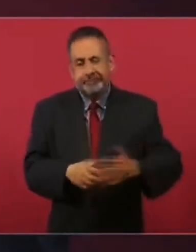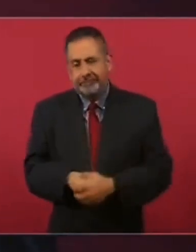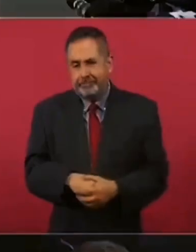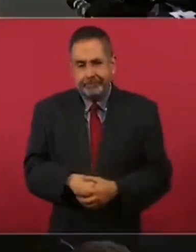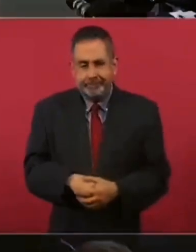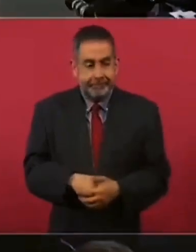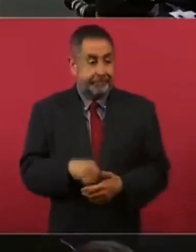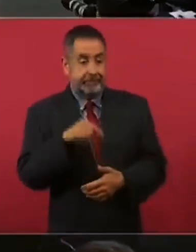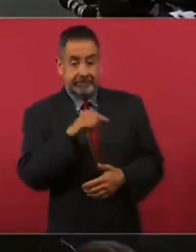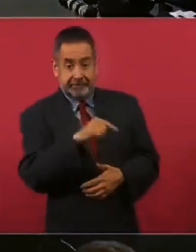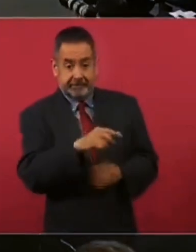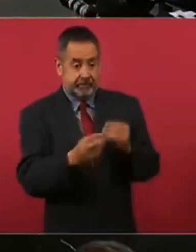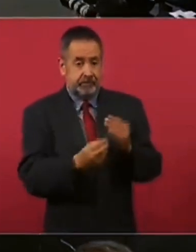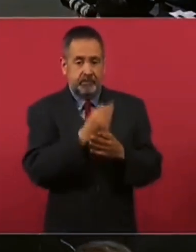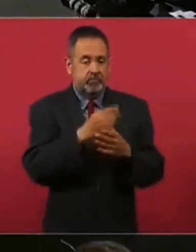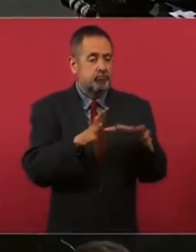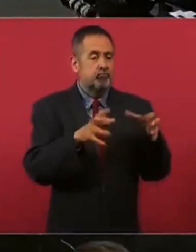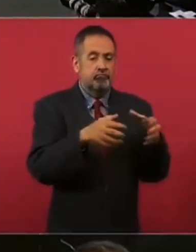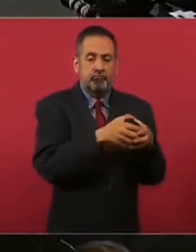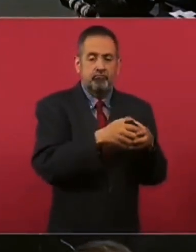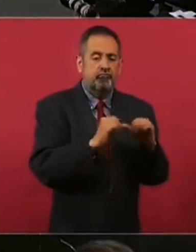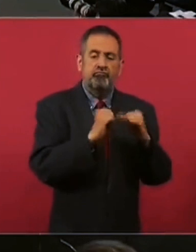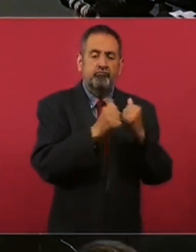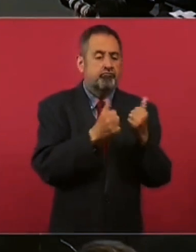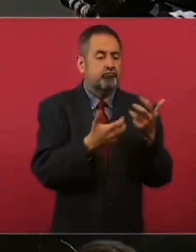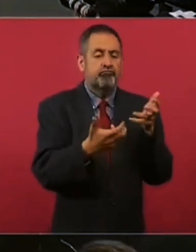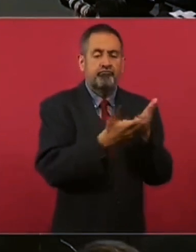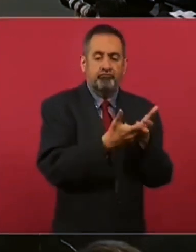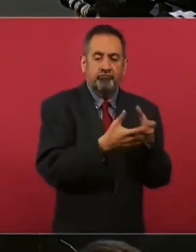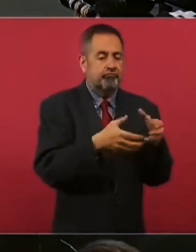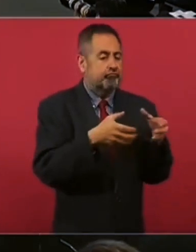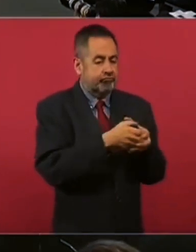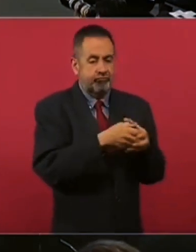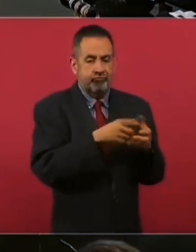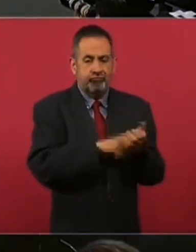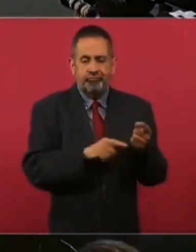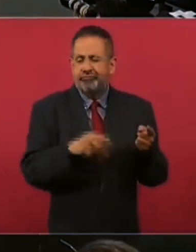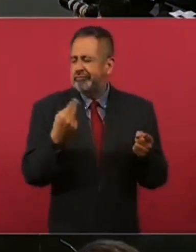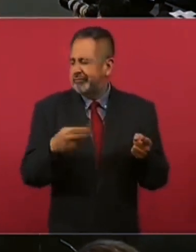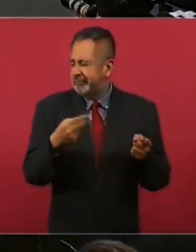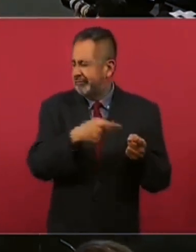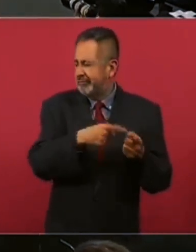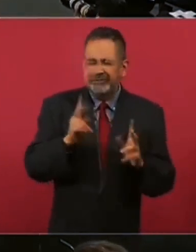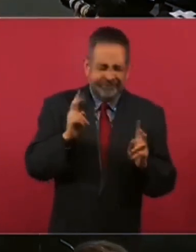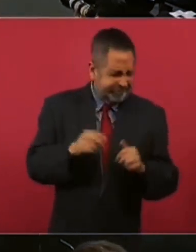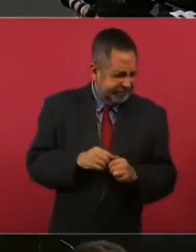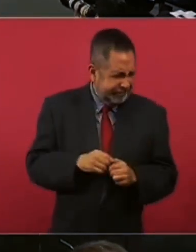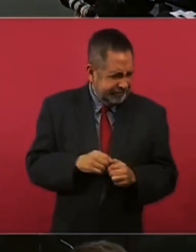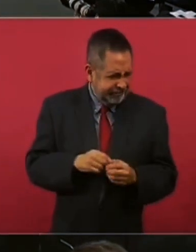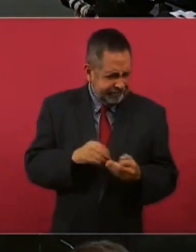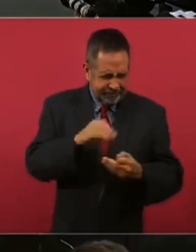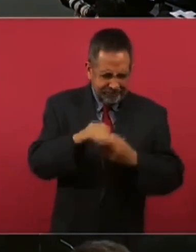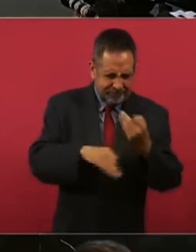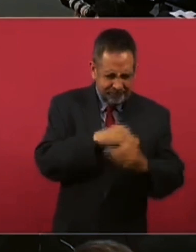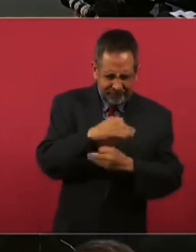ya crearon una nueva asociación que ahora se llama Todos en